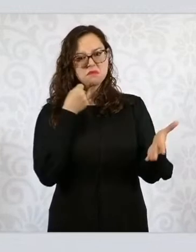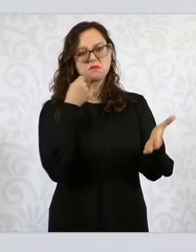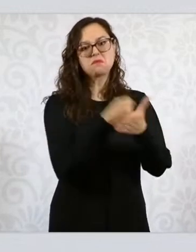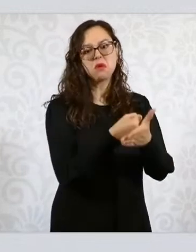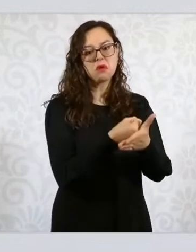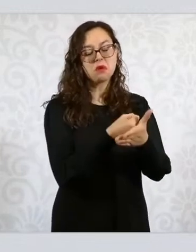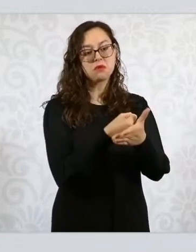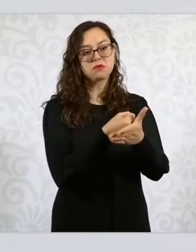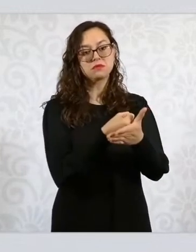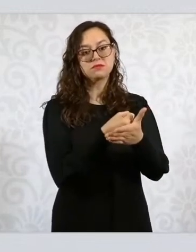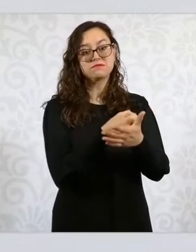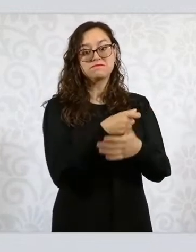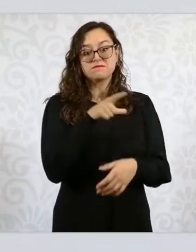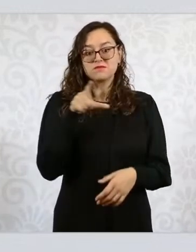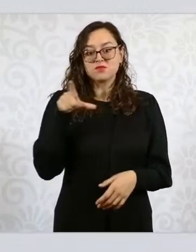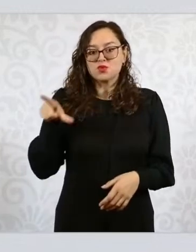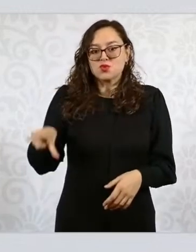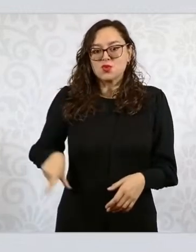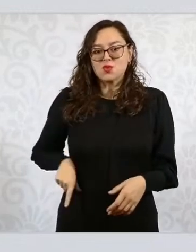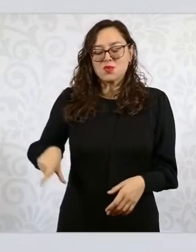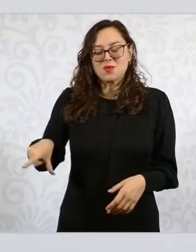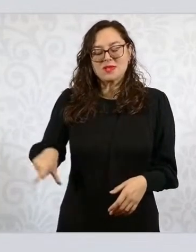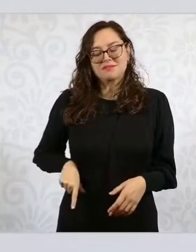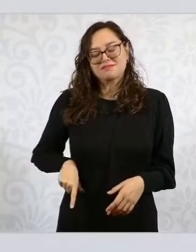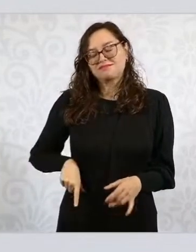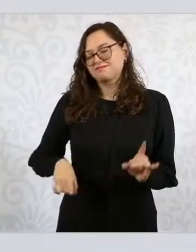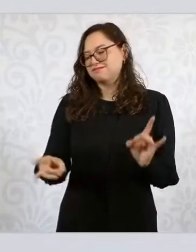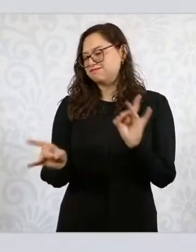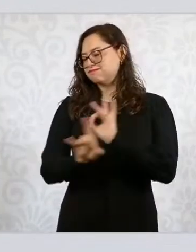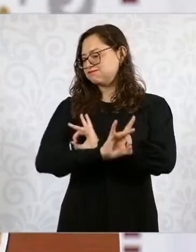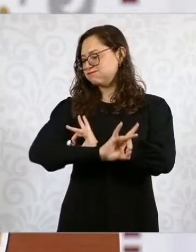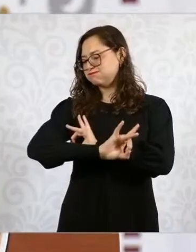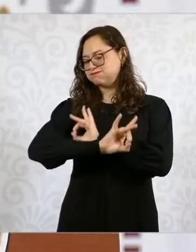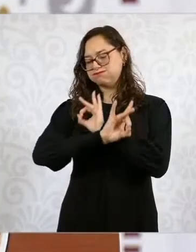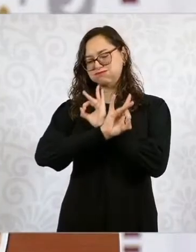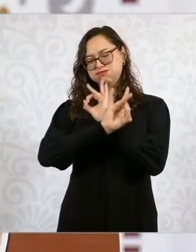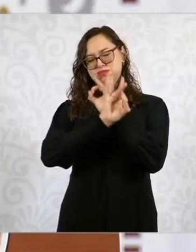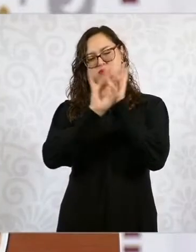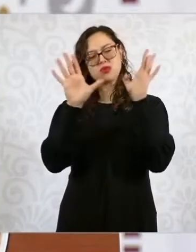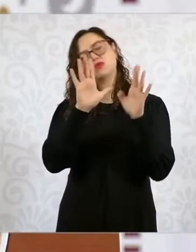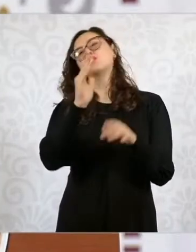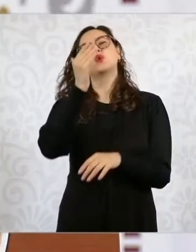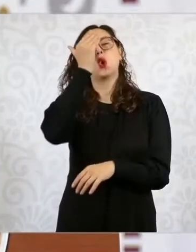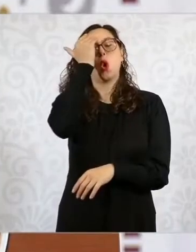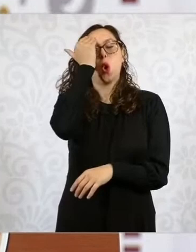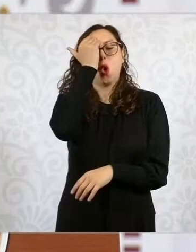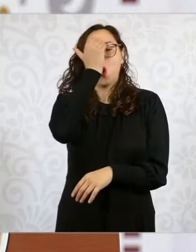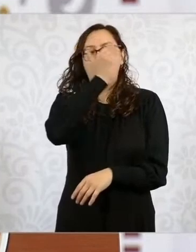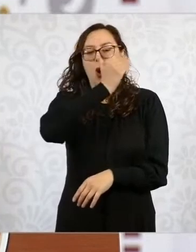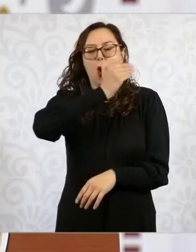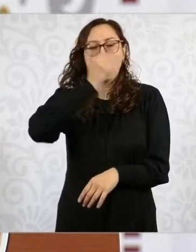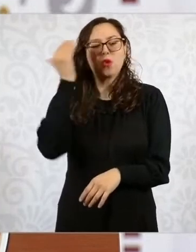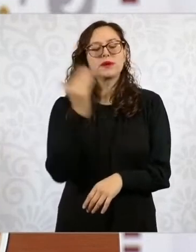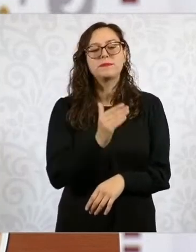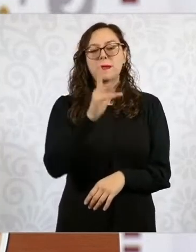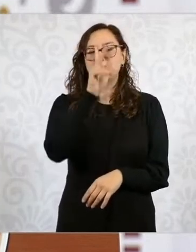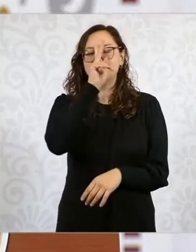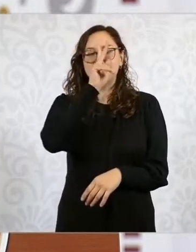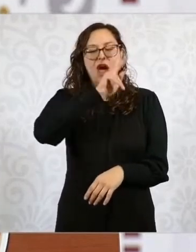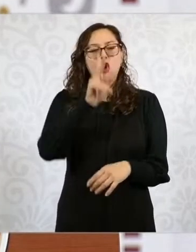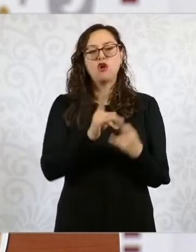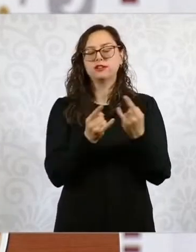se vivió en México en la segunda mitad del siglo XX.